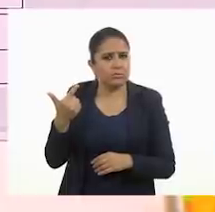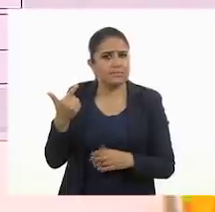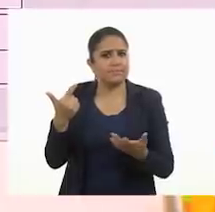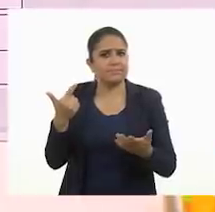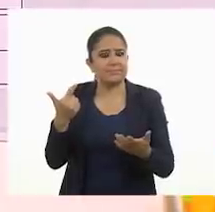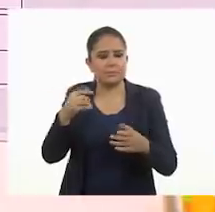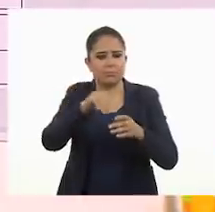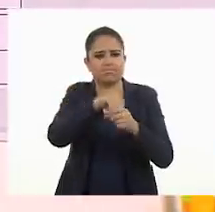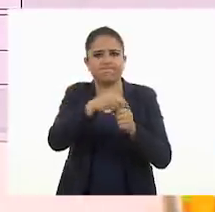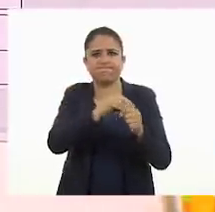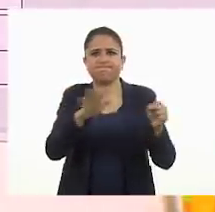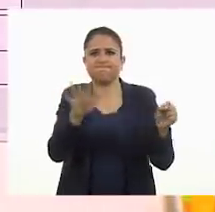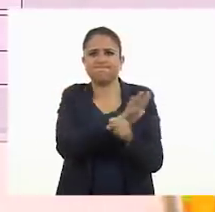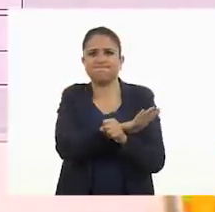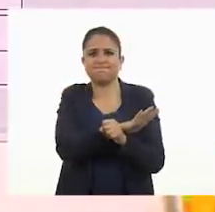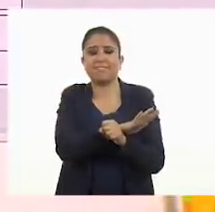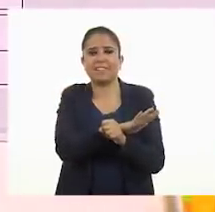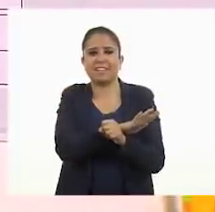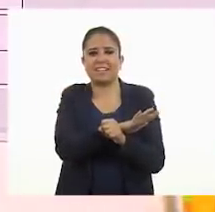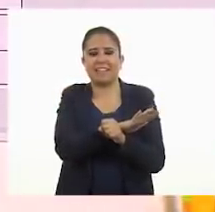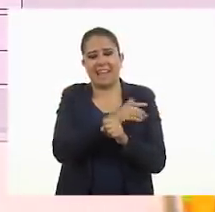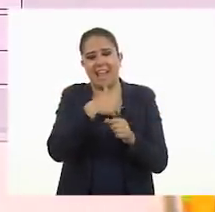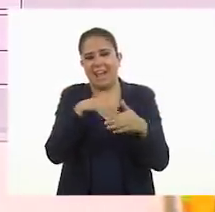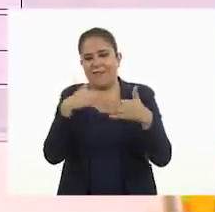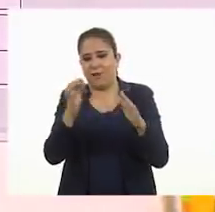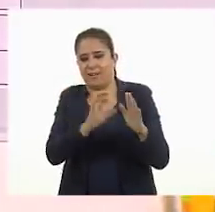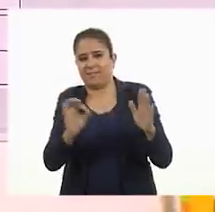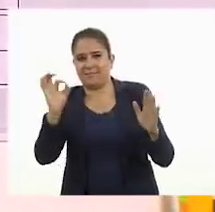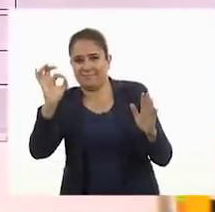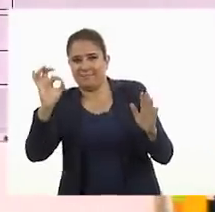Ya no me caben en el tablero. Las voy a dibujar afuera.